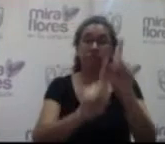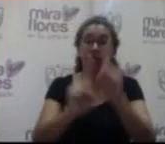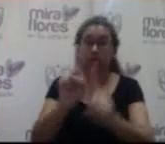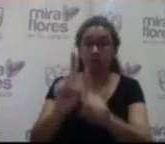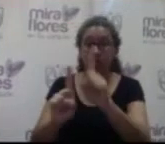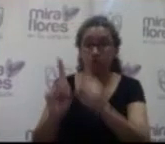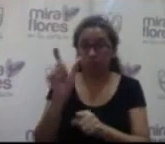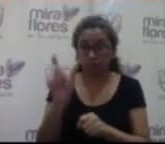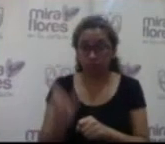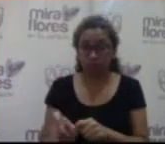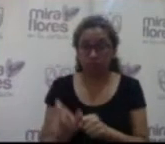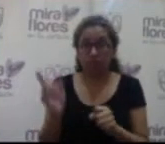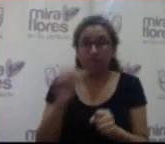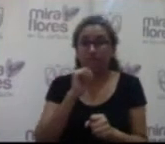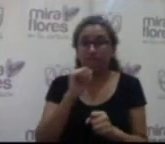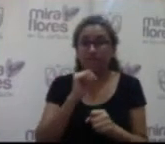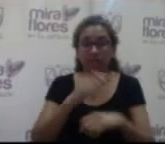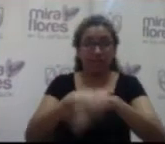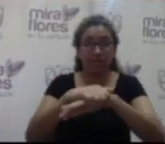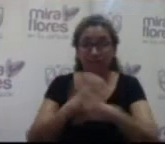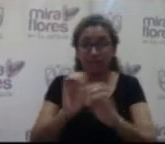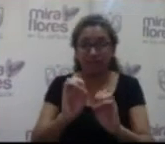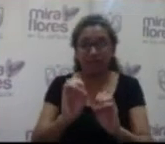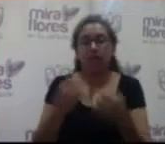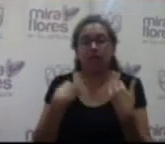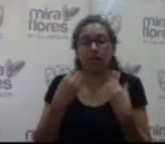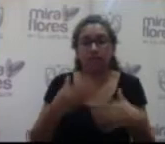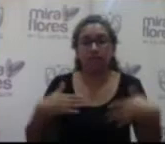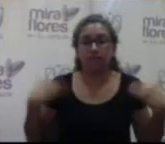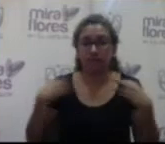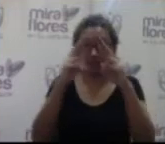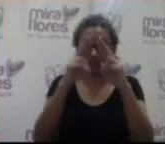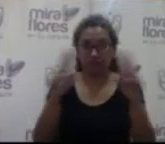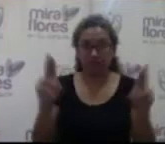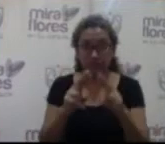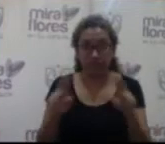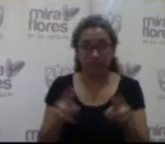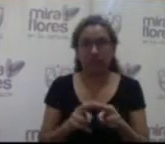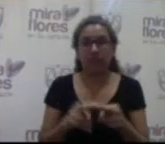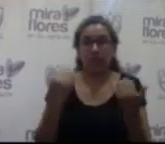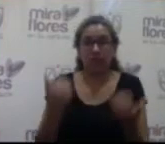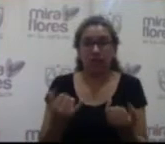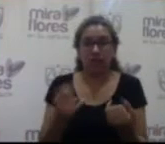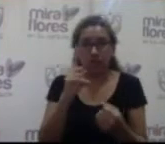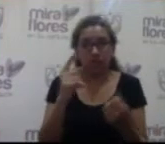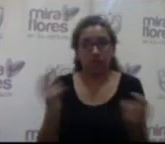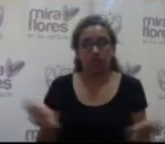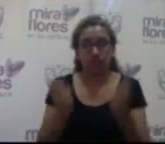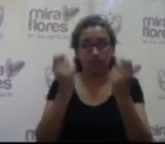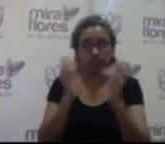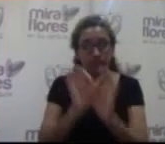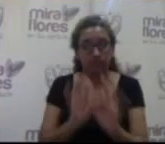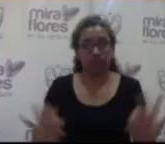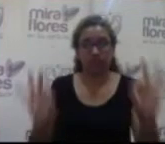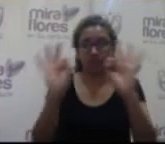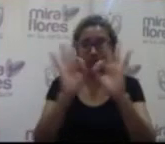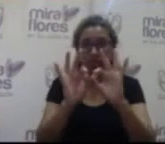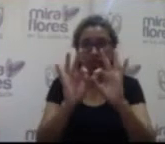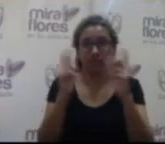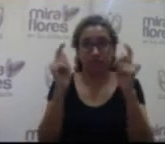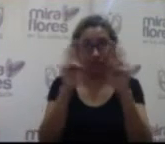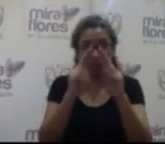no he saludado todavía les deseo la feliz navidad estamos a puertas de una fiesta tan importante como es la navidad